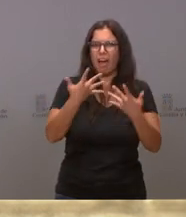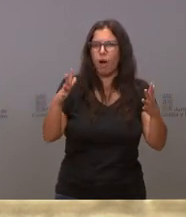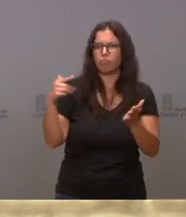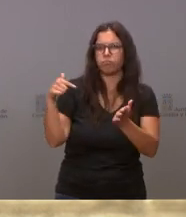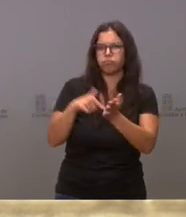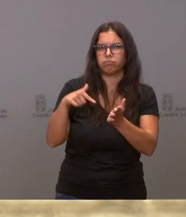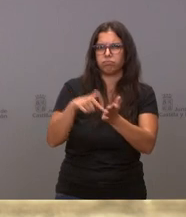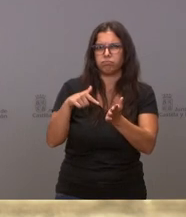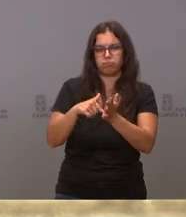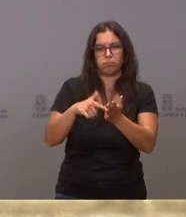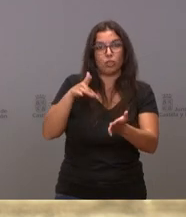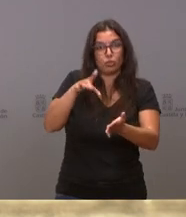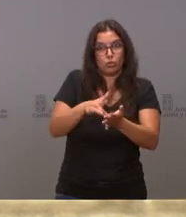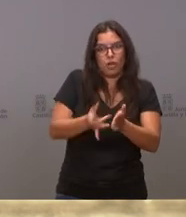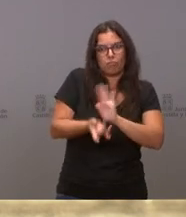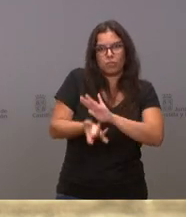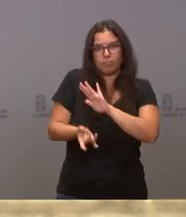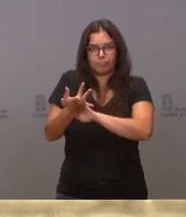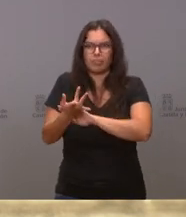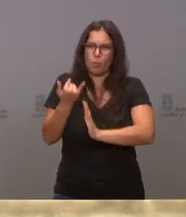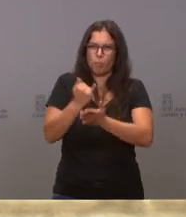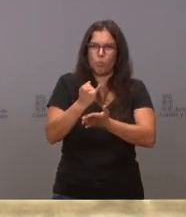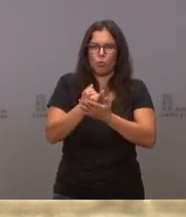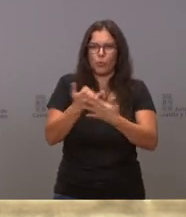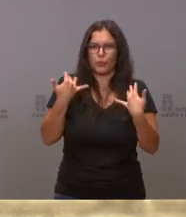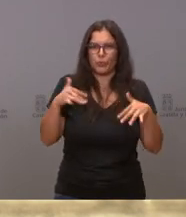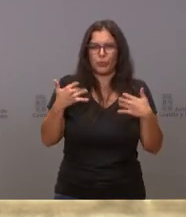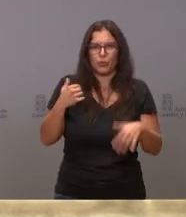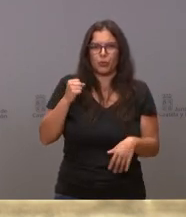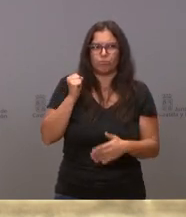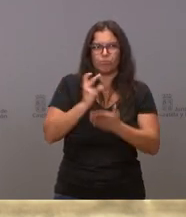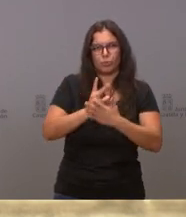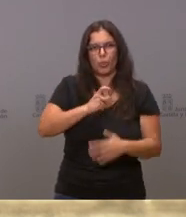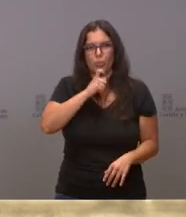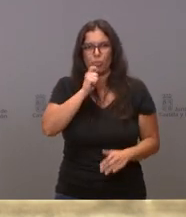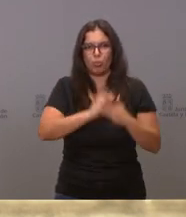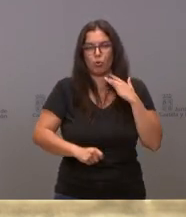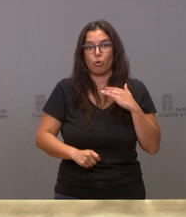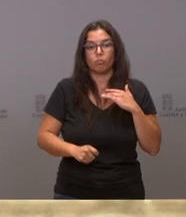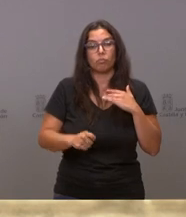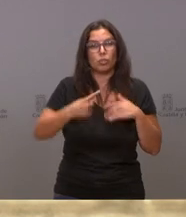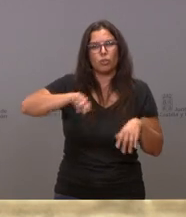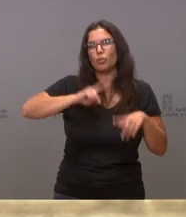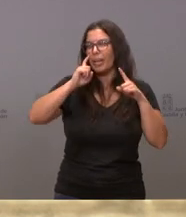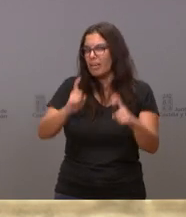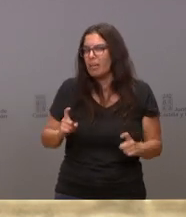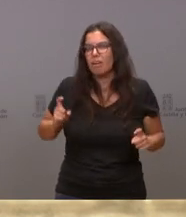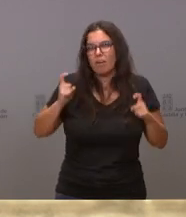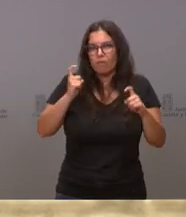que nos han puesto y nos han sometido a prueba. Creo que el esfuerzo que hemos hecho ha sido